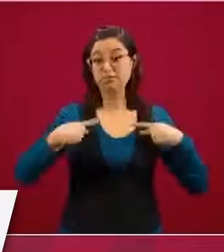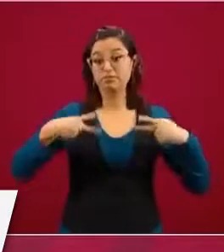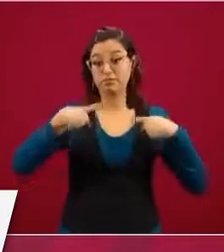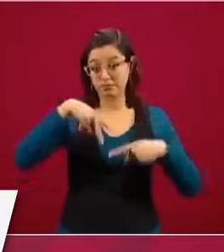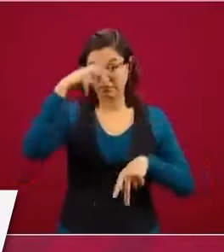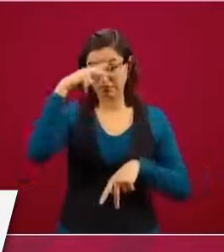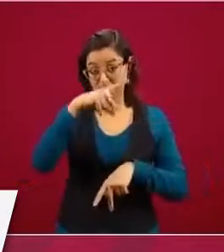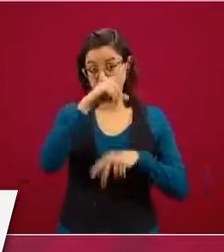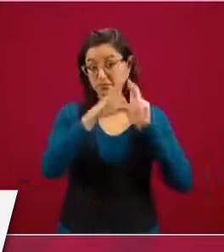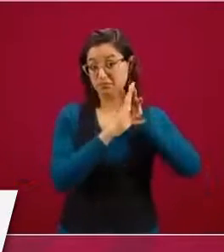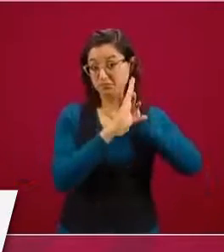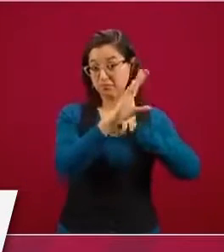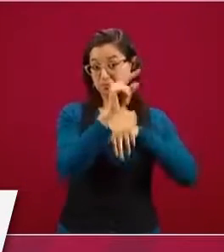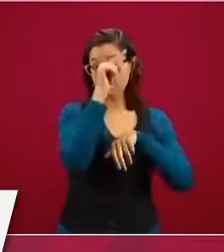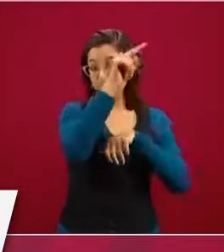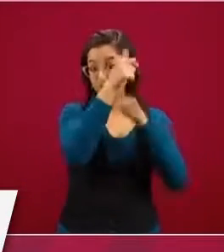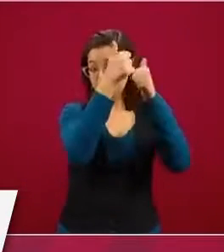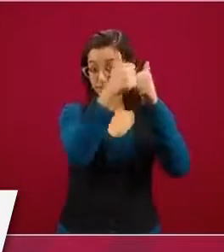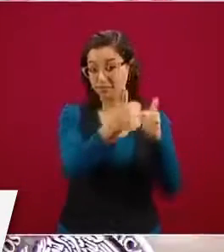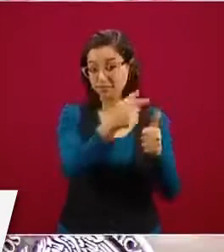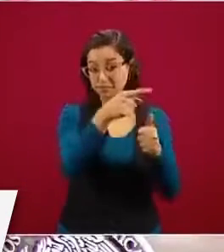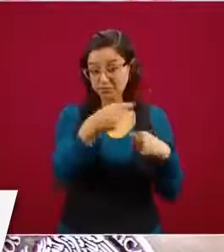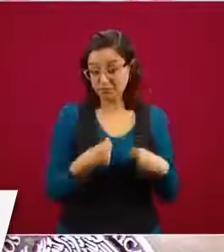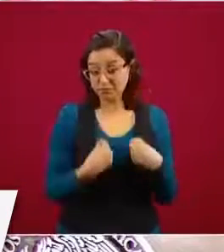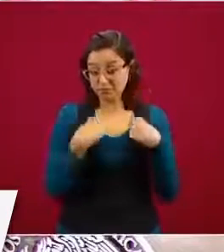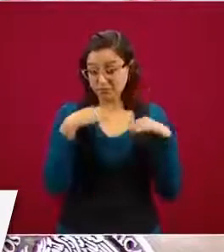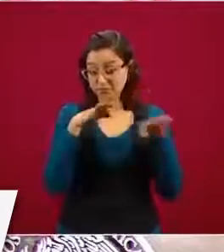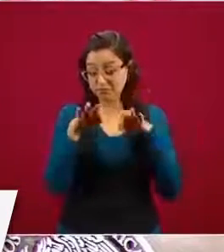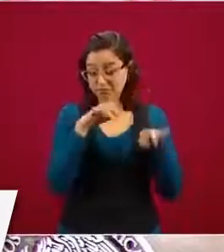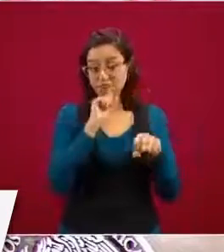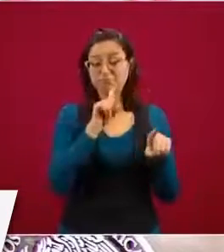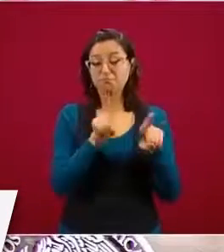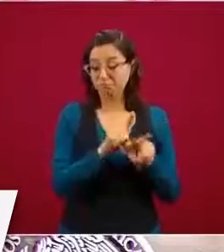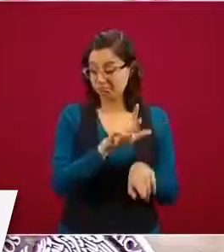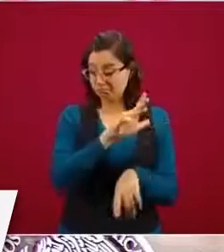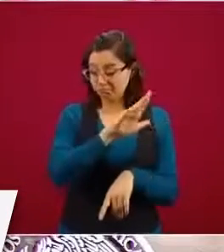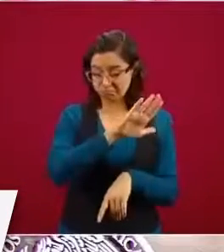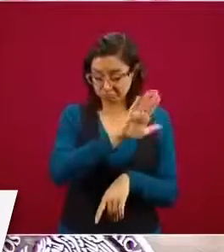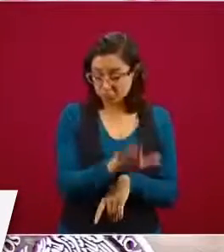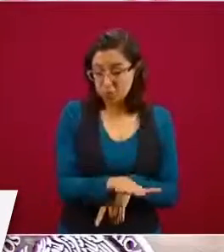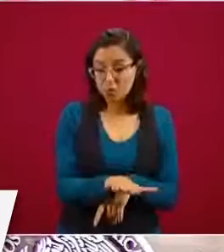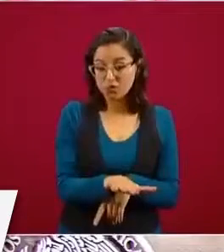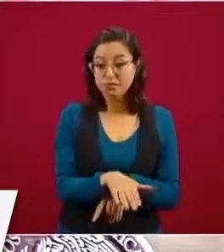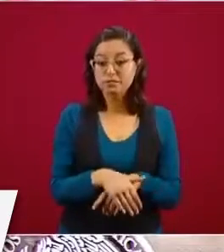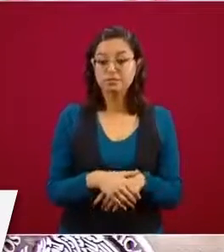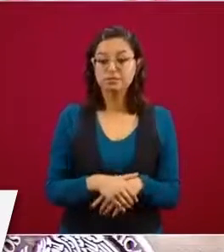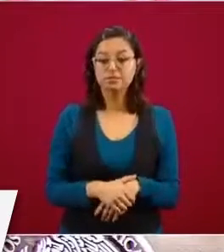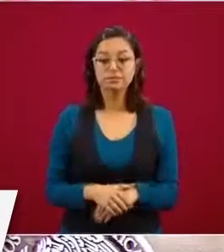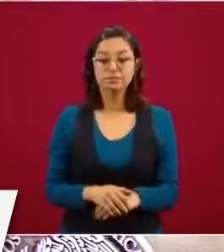que viven, trabajan en Estados Unidos. Entonces,